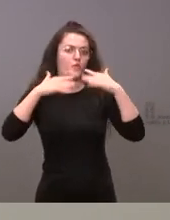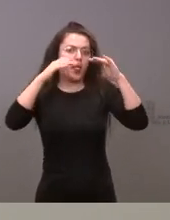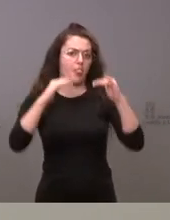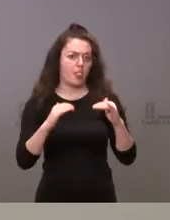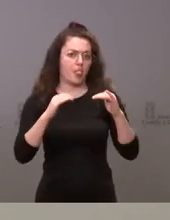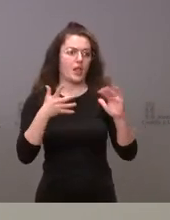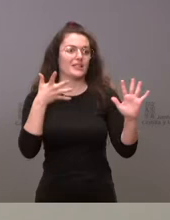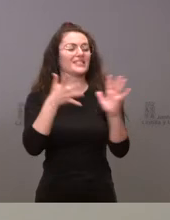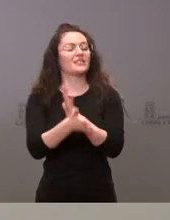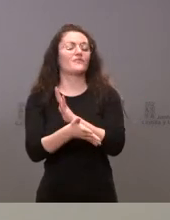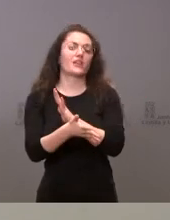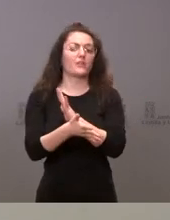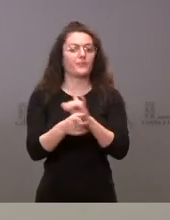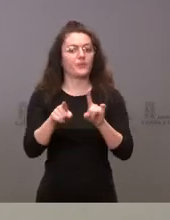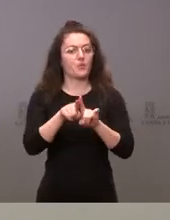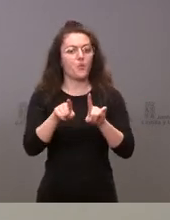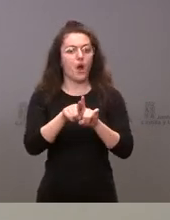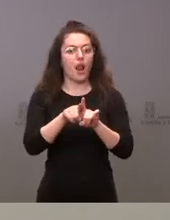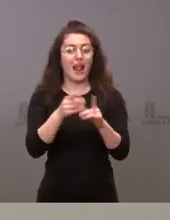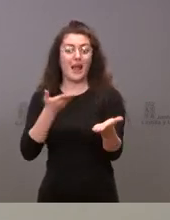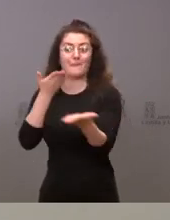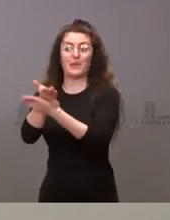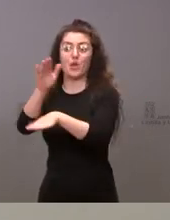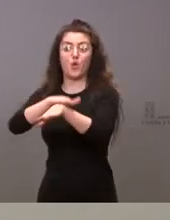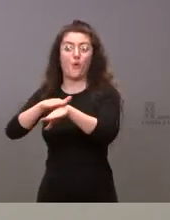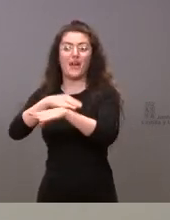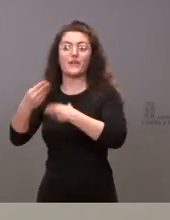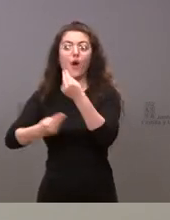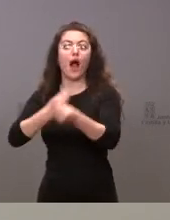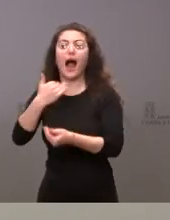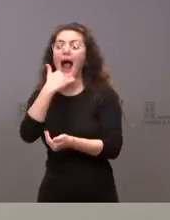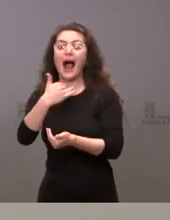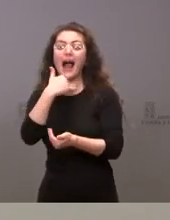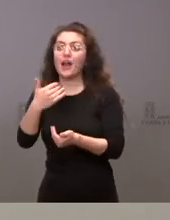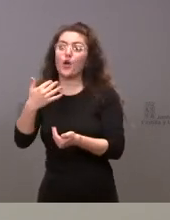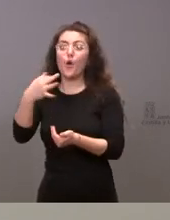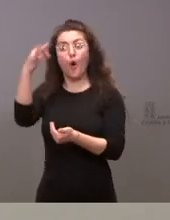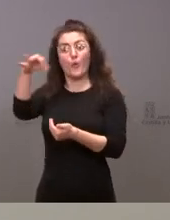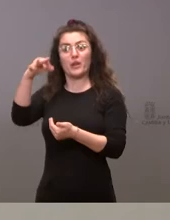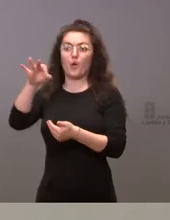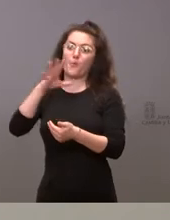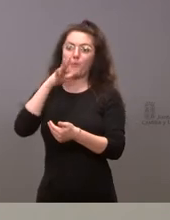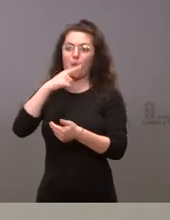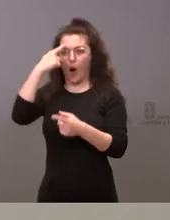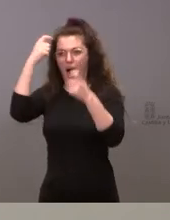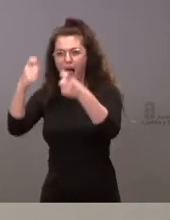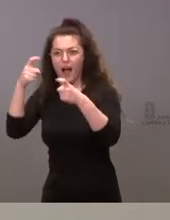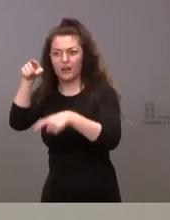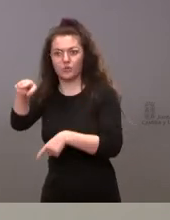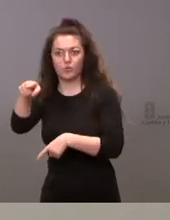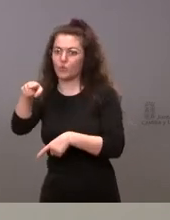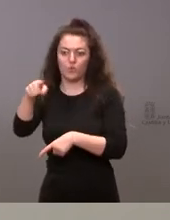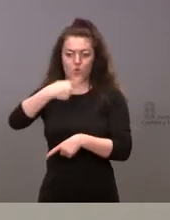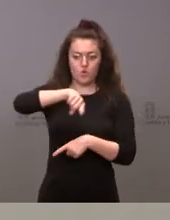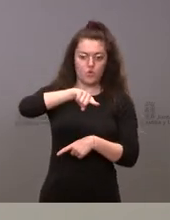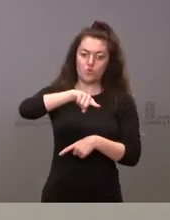es que le estemos pidiendo al gobierno para que haga algo y solo con el esfuerzo del gobierno sino que somos conscientes que la